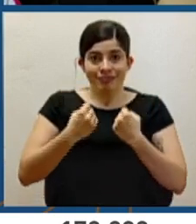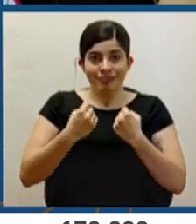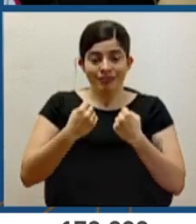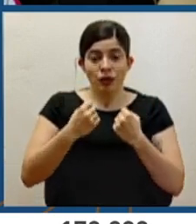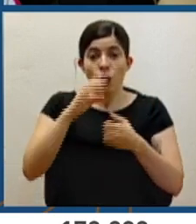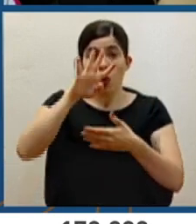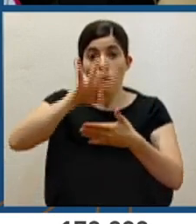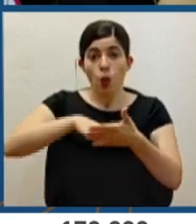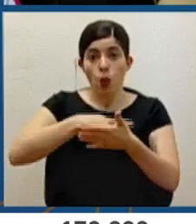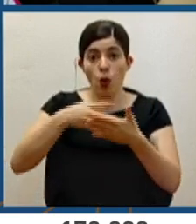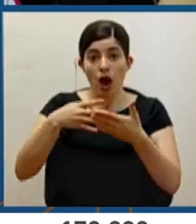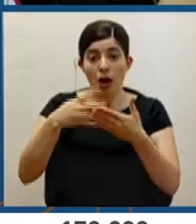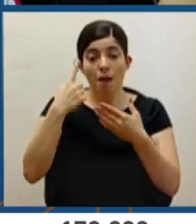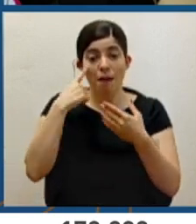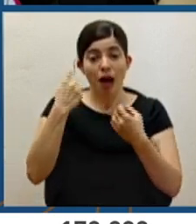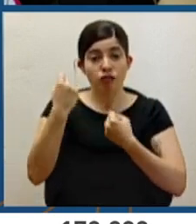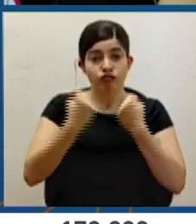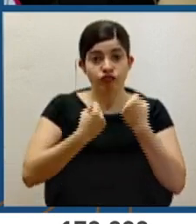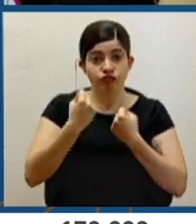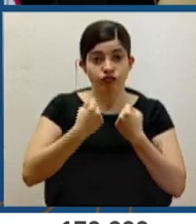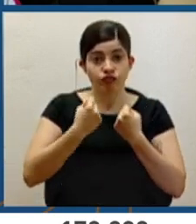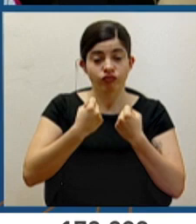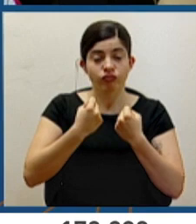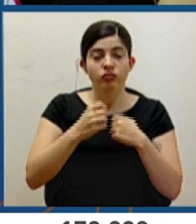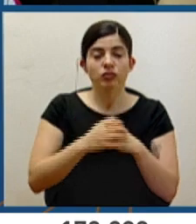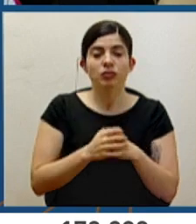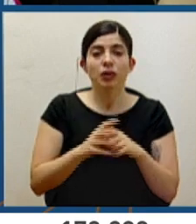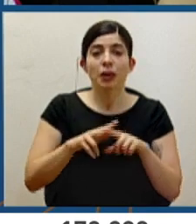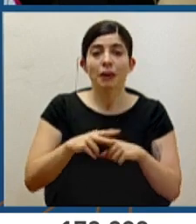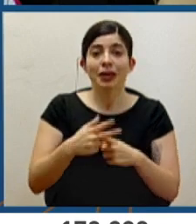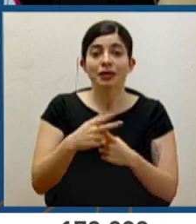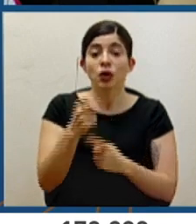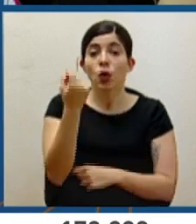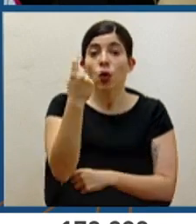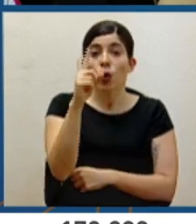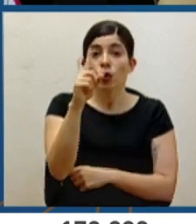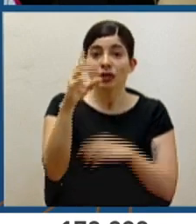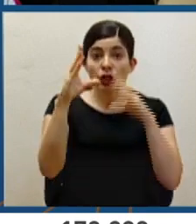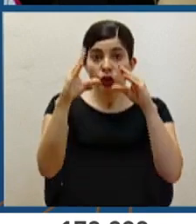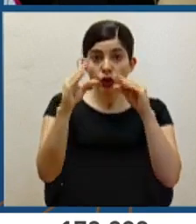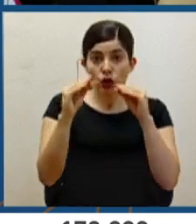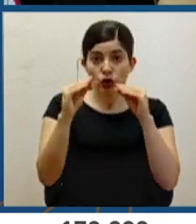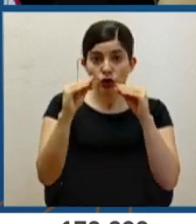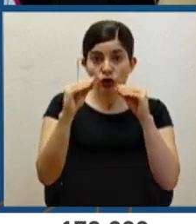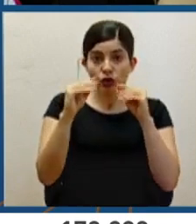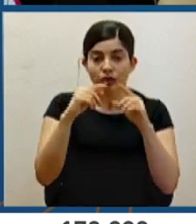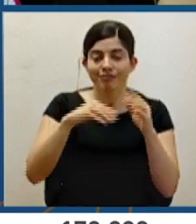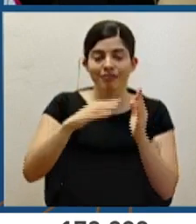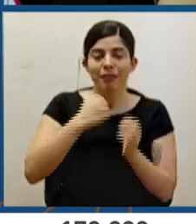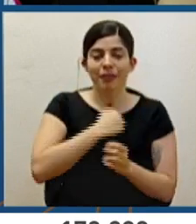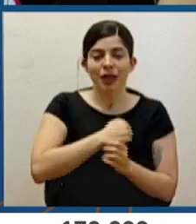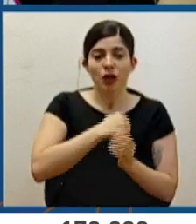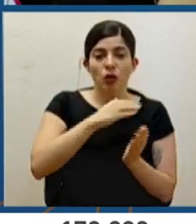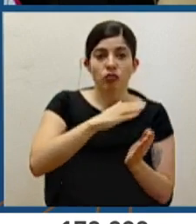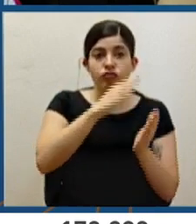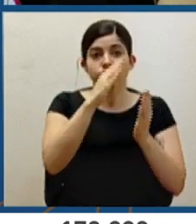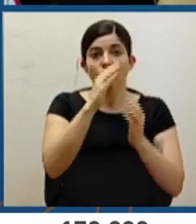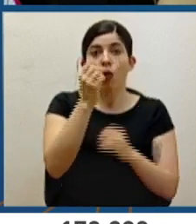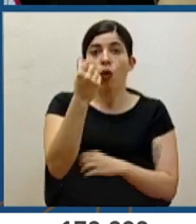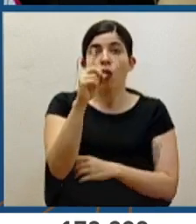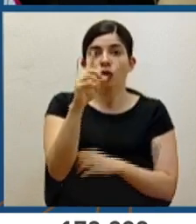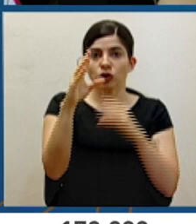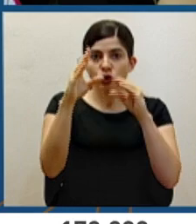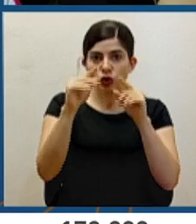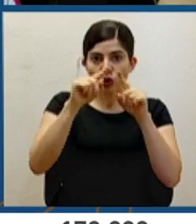amplía el horario de circulación, perdón, desde las 11 de la noche, hasta las 11 de la noche, disculpen, hasta las 11 de la